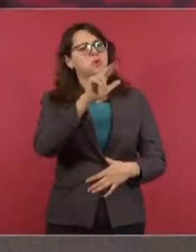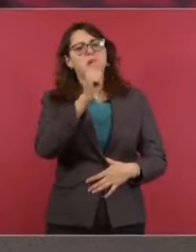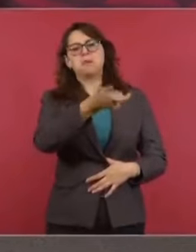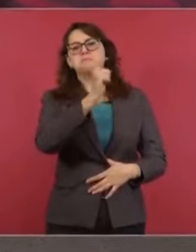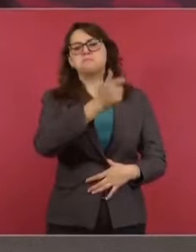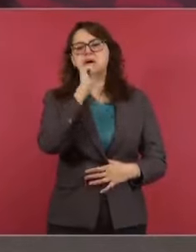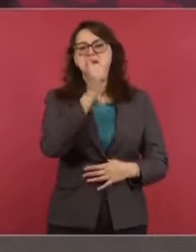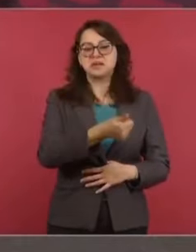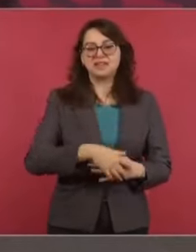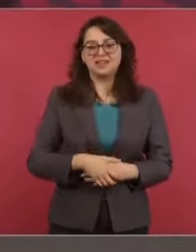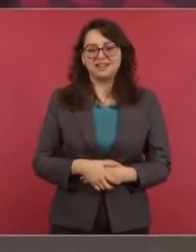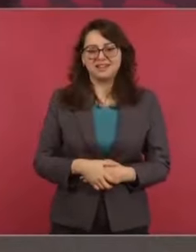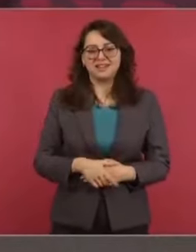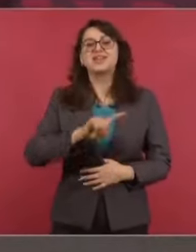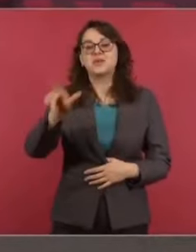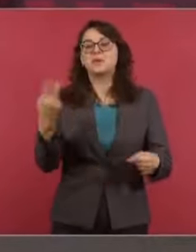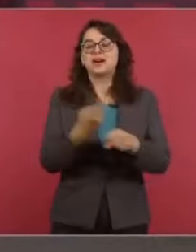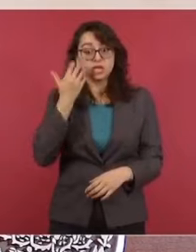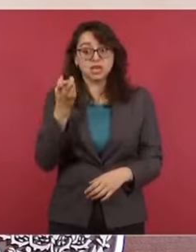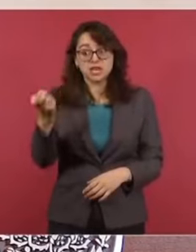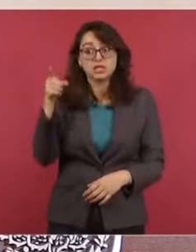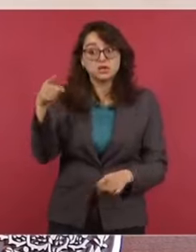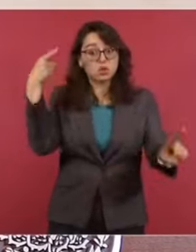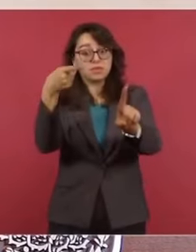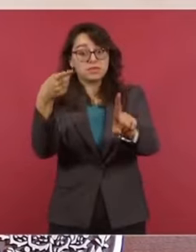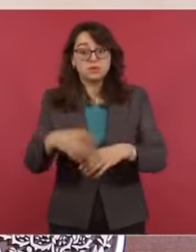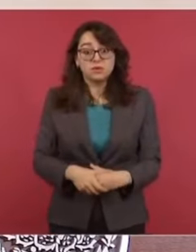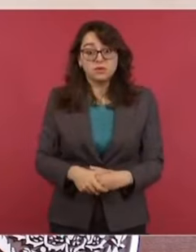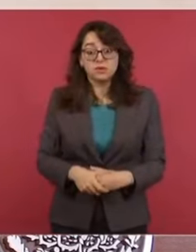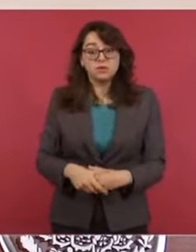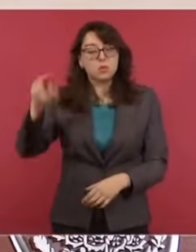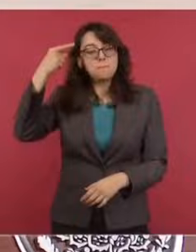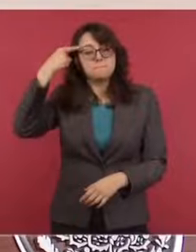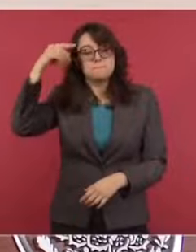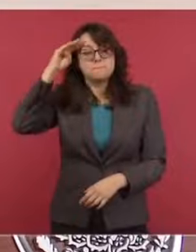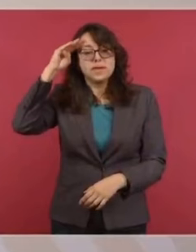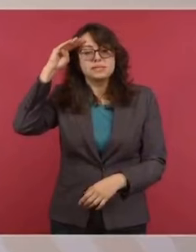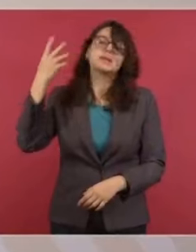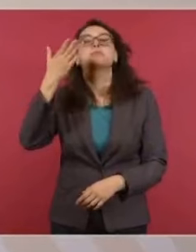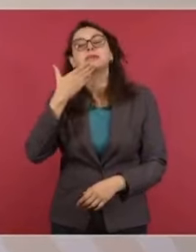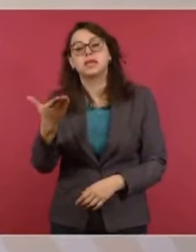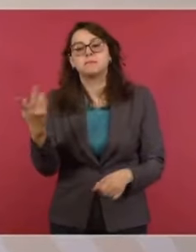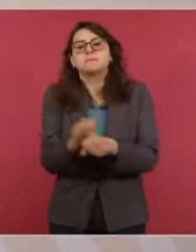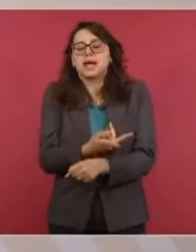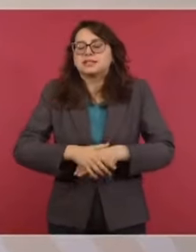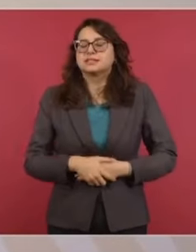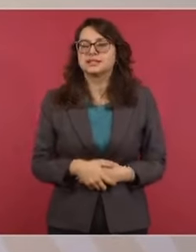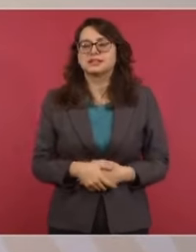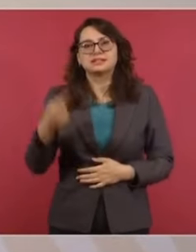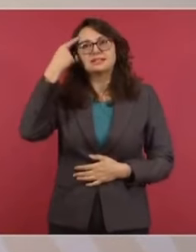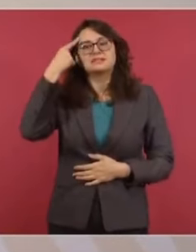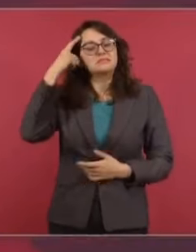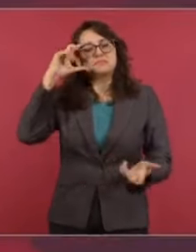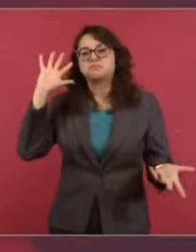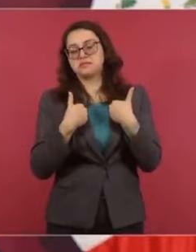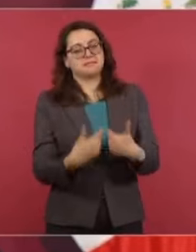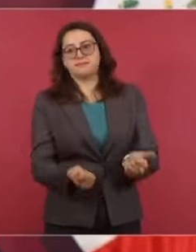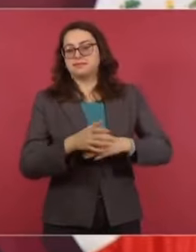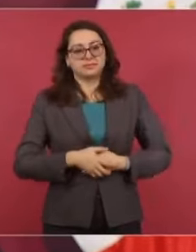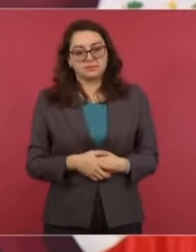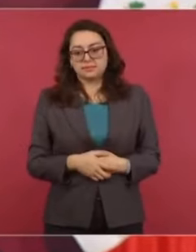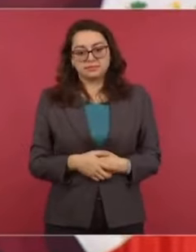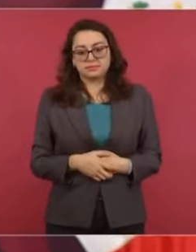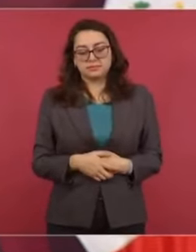¿Qué quieren? ¿Que se precipite una crisis? Están realmente muy despistados,